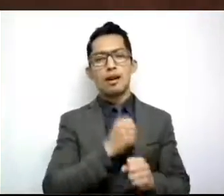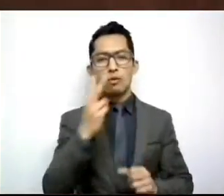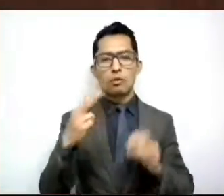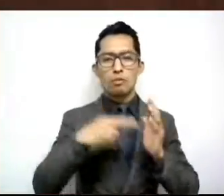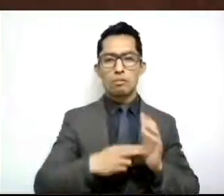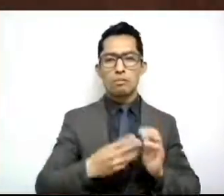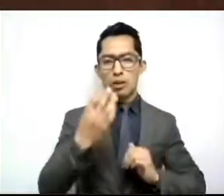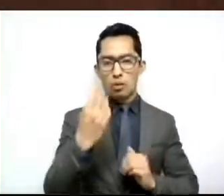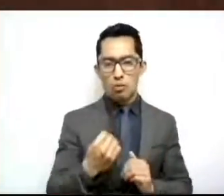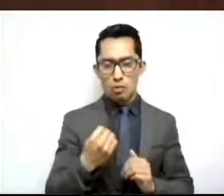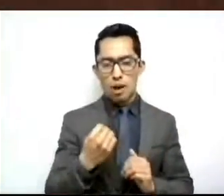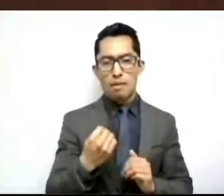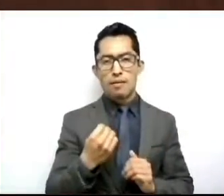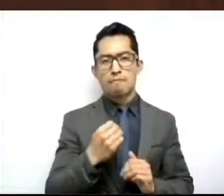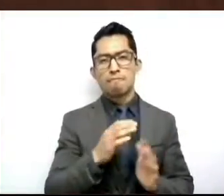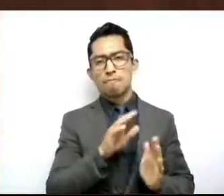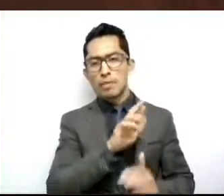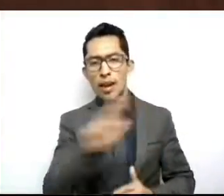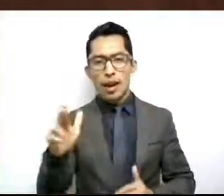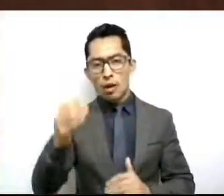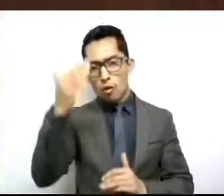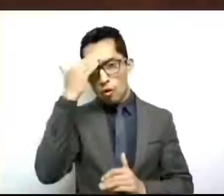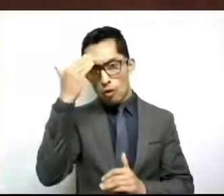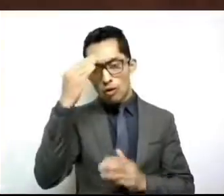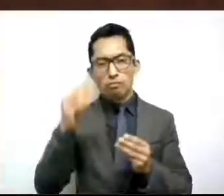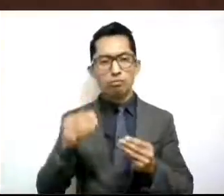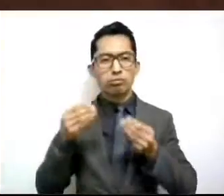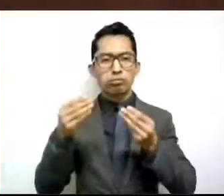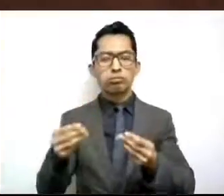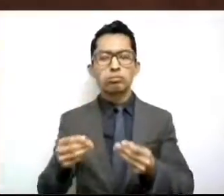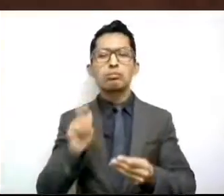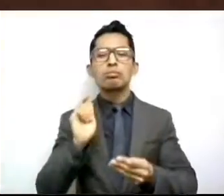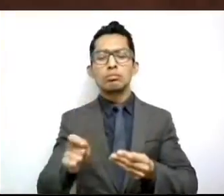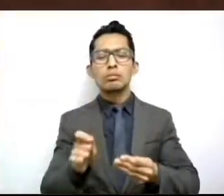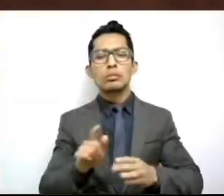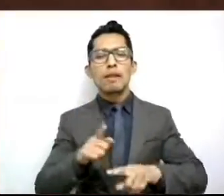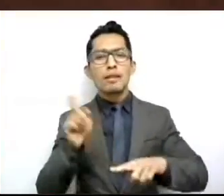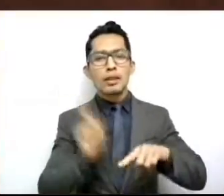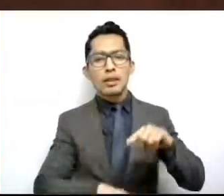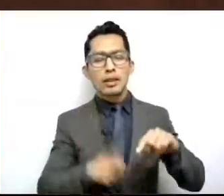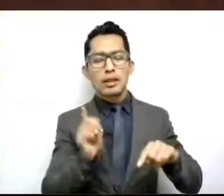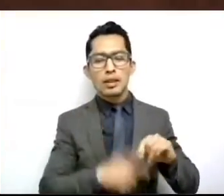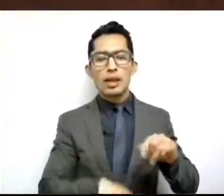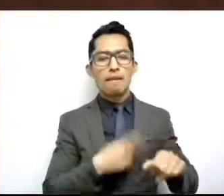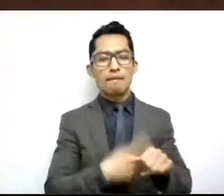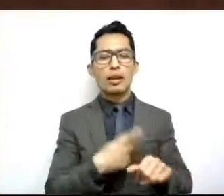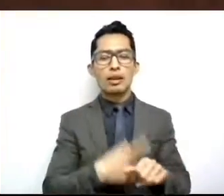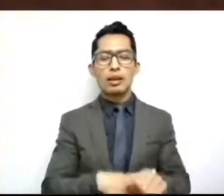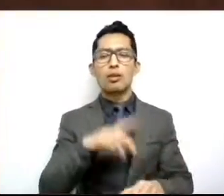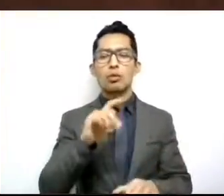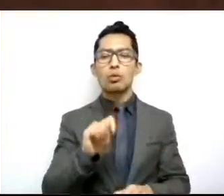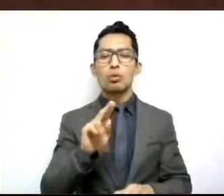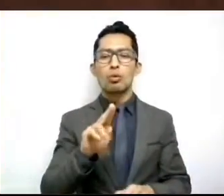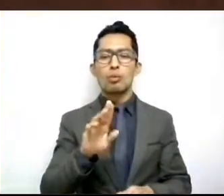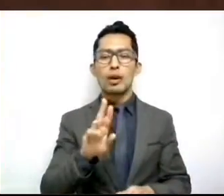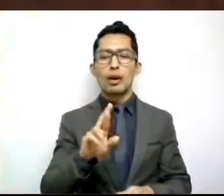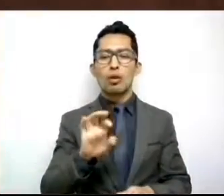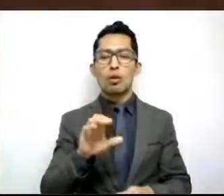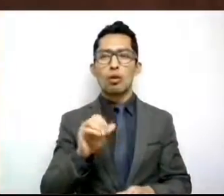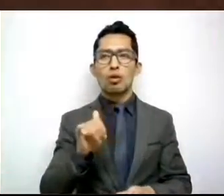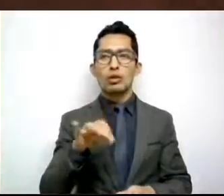el reconocimiento de erradicación de tuberculosis en 14 municipios,